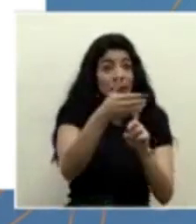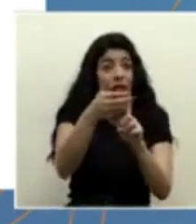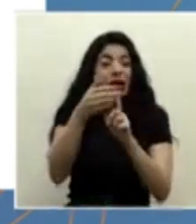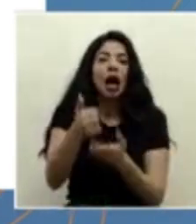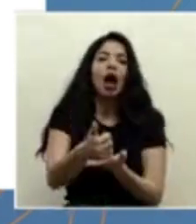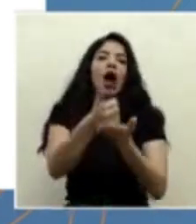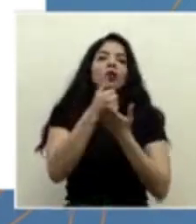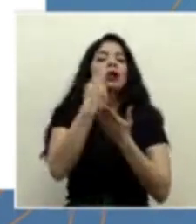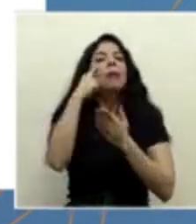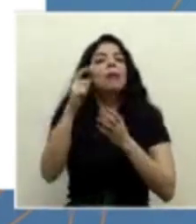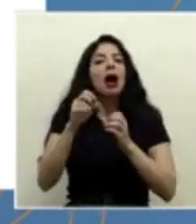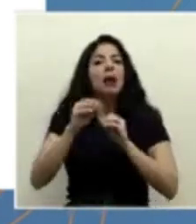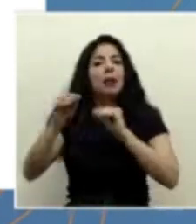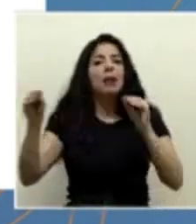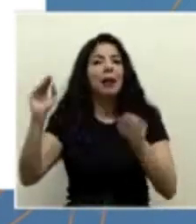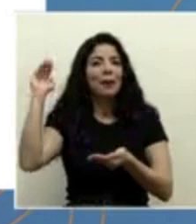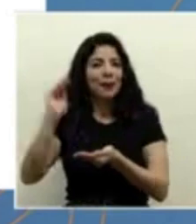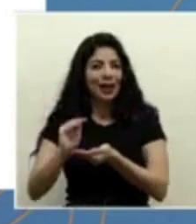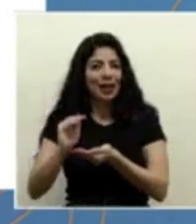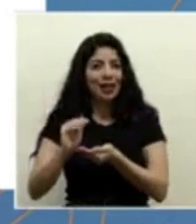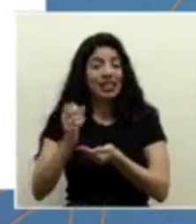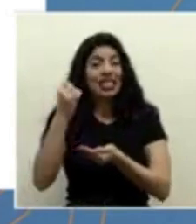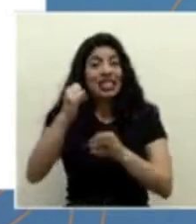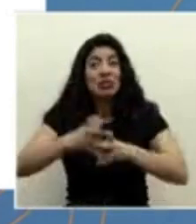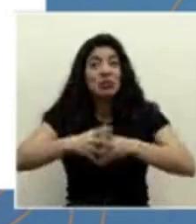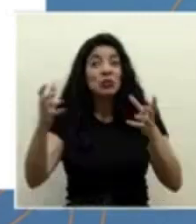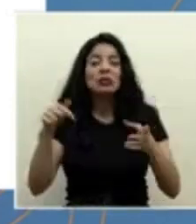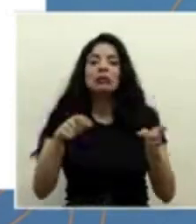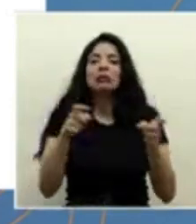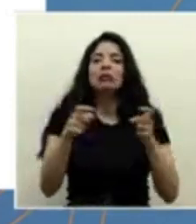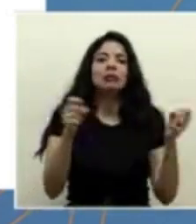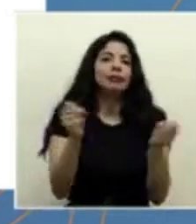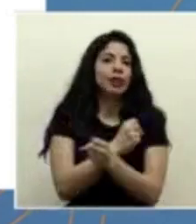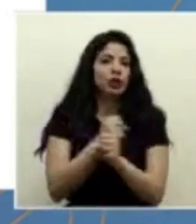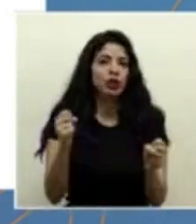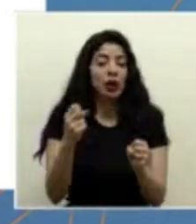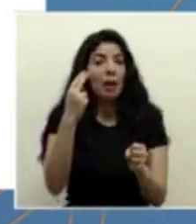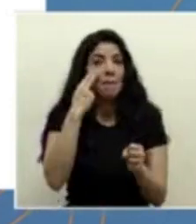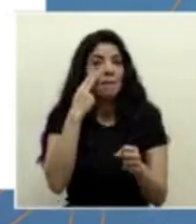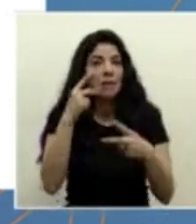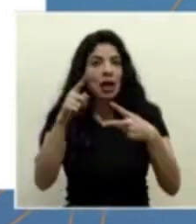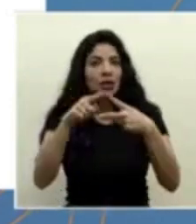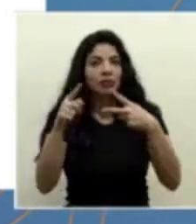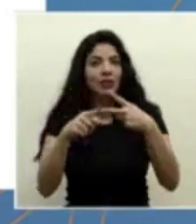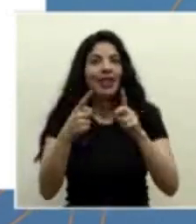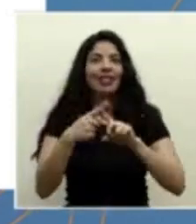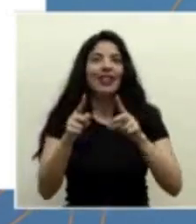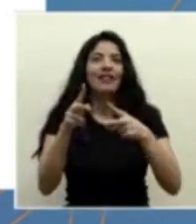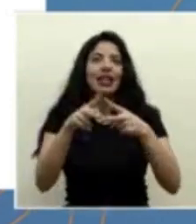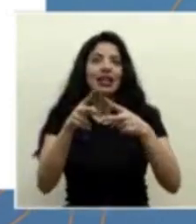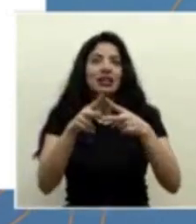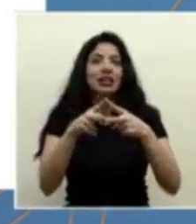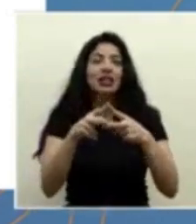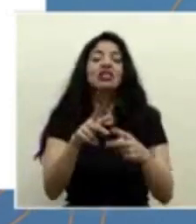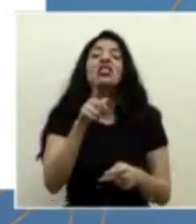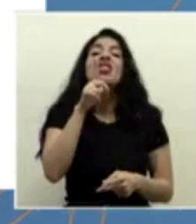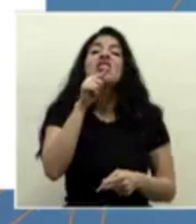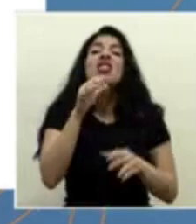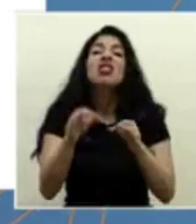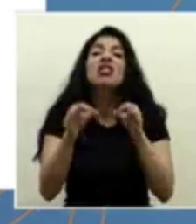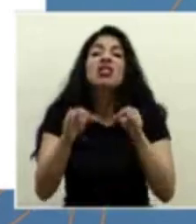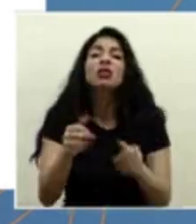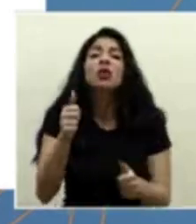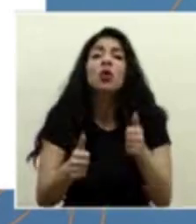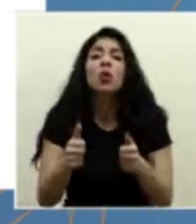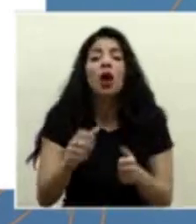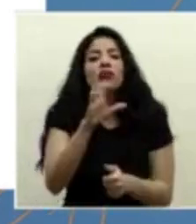Eso es con respecto a... O ven ahí las dos diferencias y en este momento Costa Rica es quien escoge para dónde vamos.